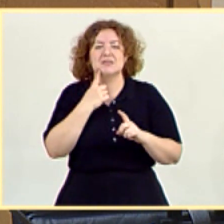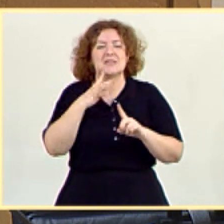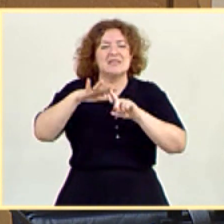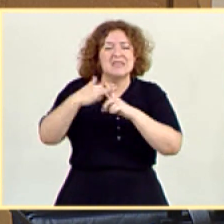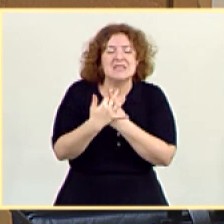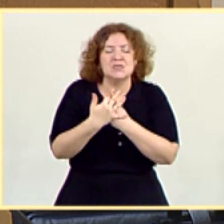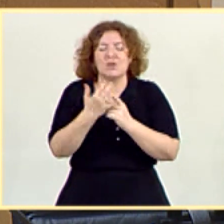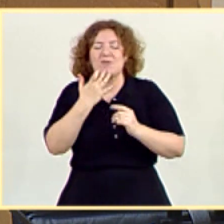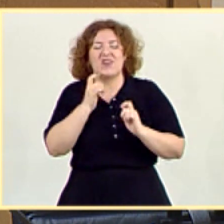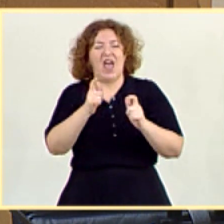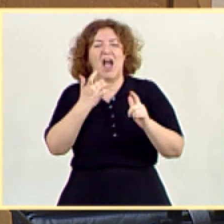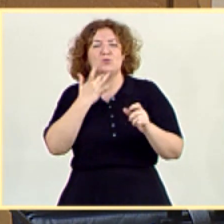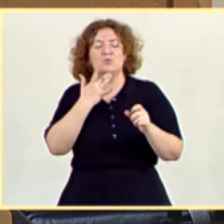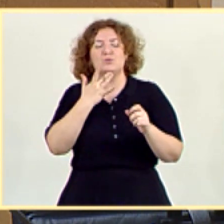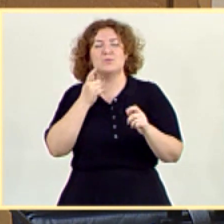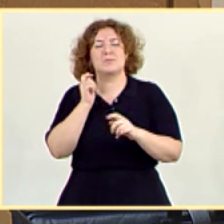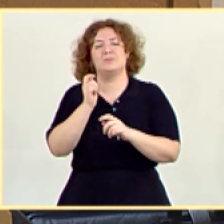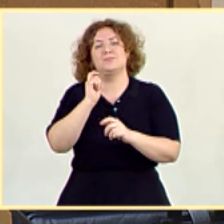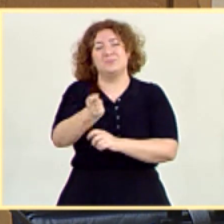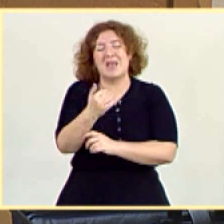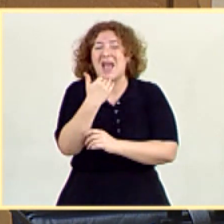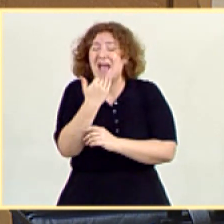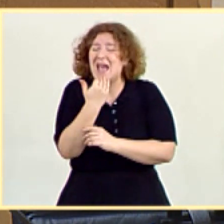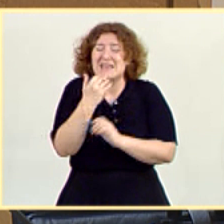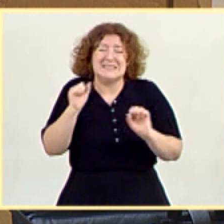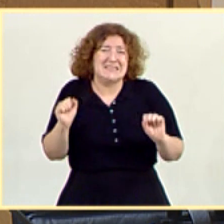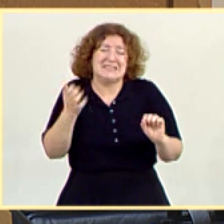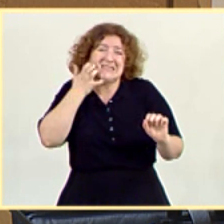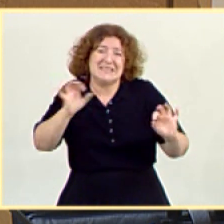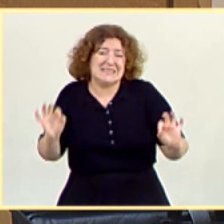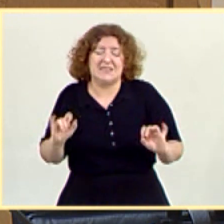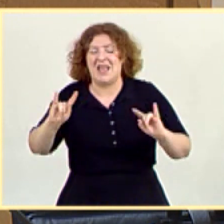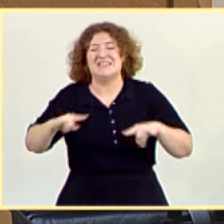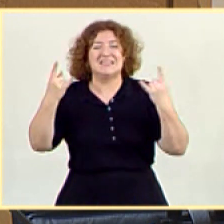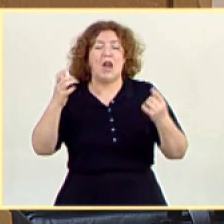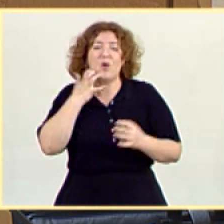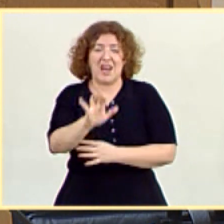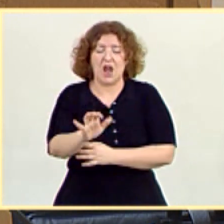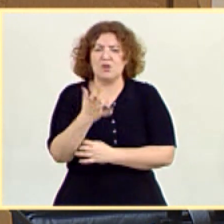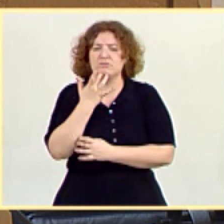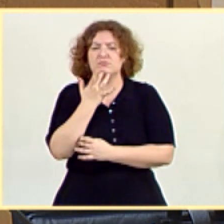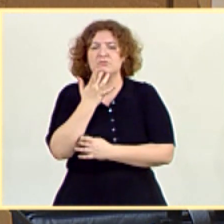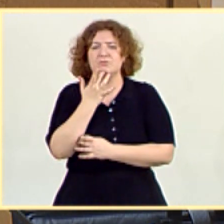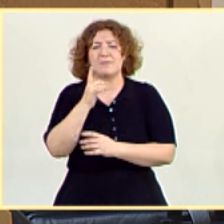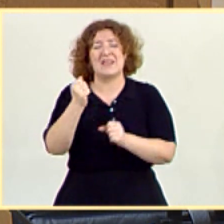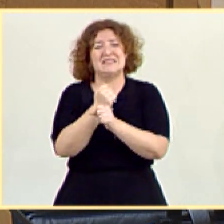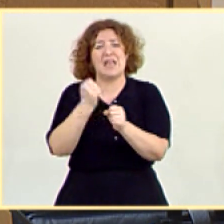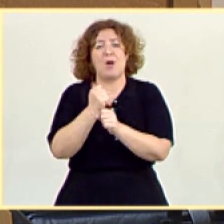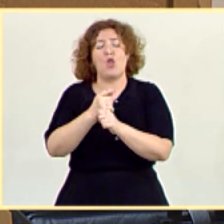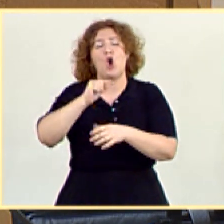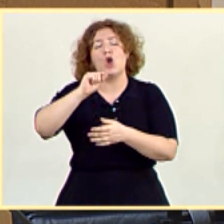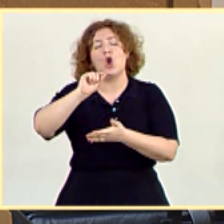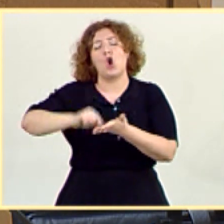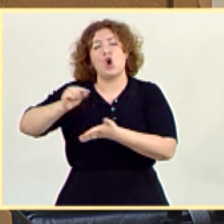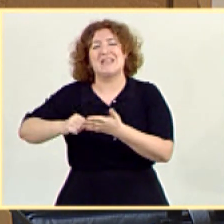crear un subsidio extraordinario, ex novo, para acoger a los trabajadores con contratos temporales. También,